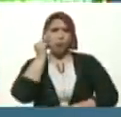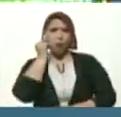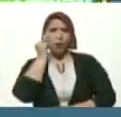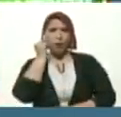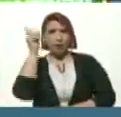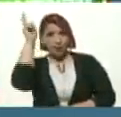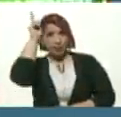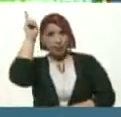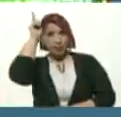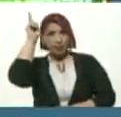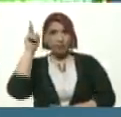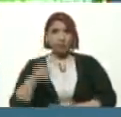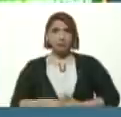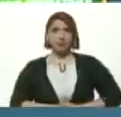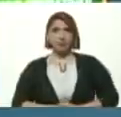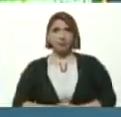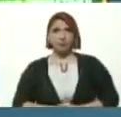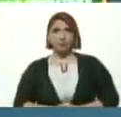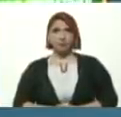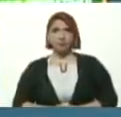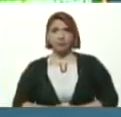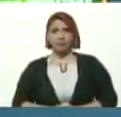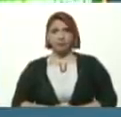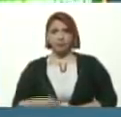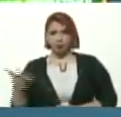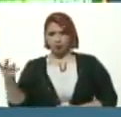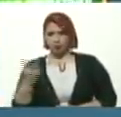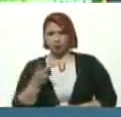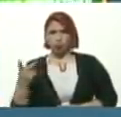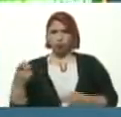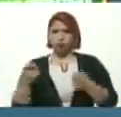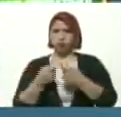Dos combatientes